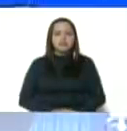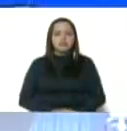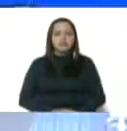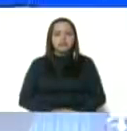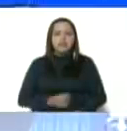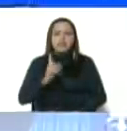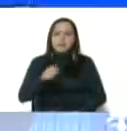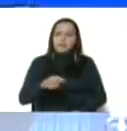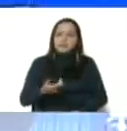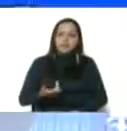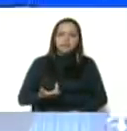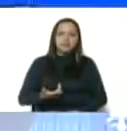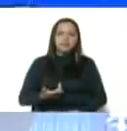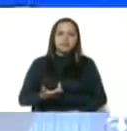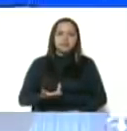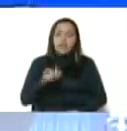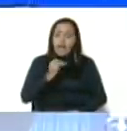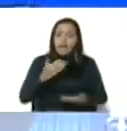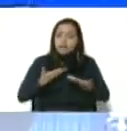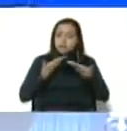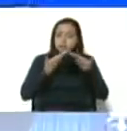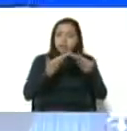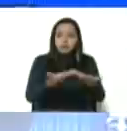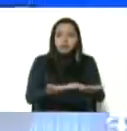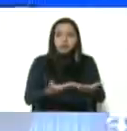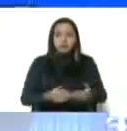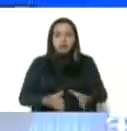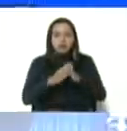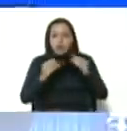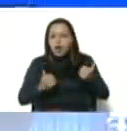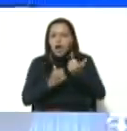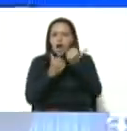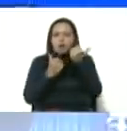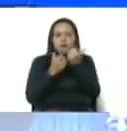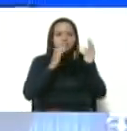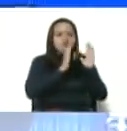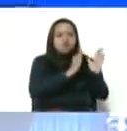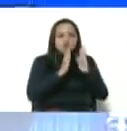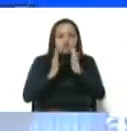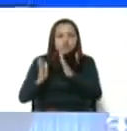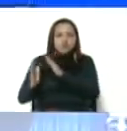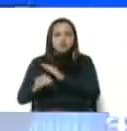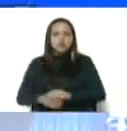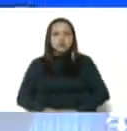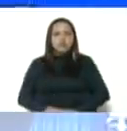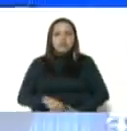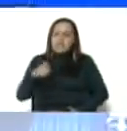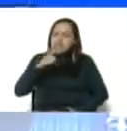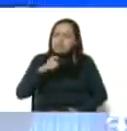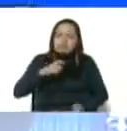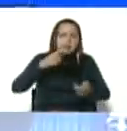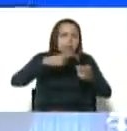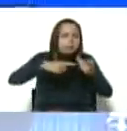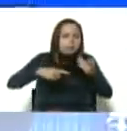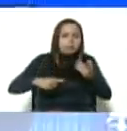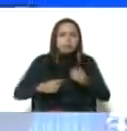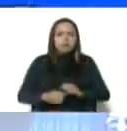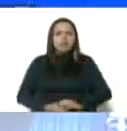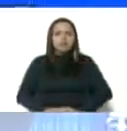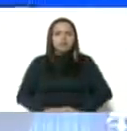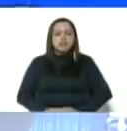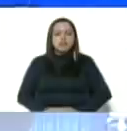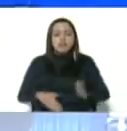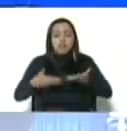a quienes se les presta todo el apoyo logístico de materiales por parte del